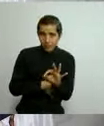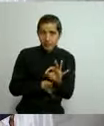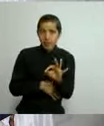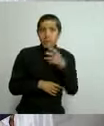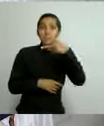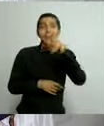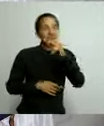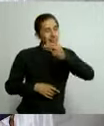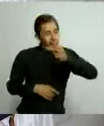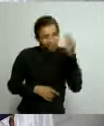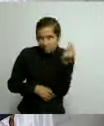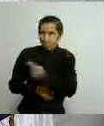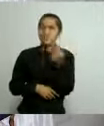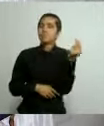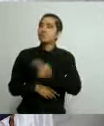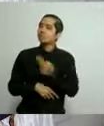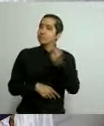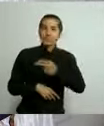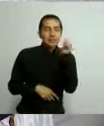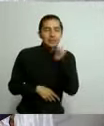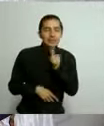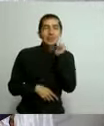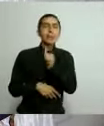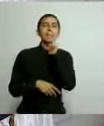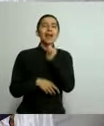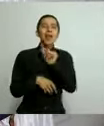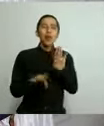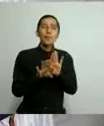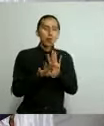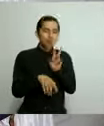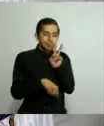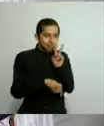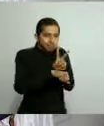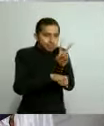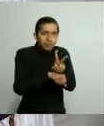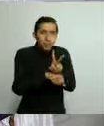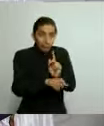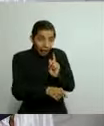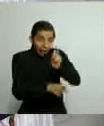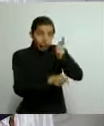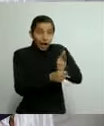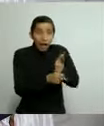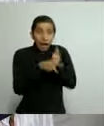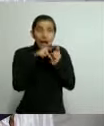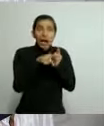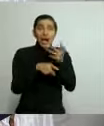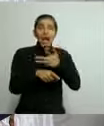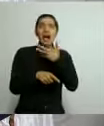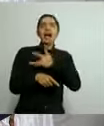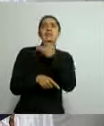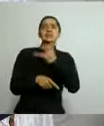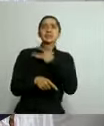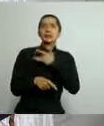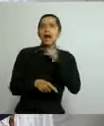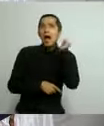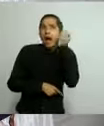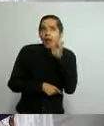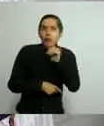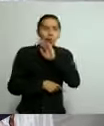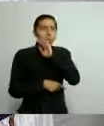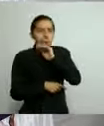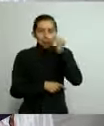tener en todo momento filtros para detectar personas con síntomas, con algún síntoma,